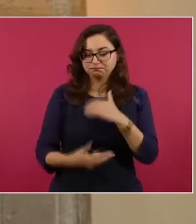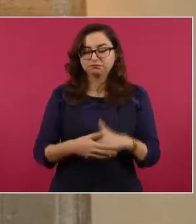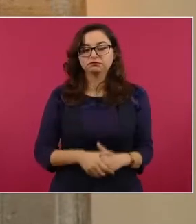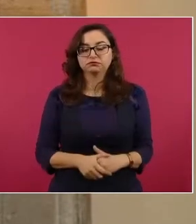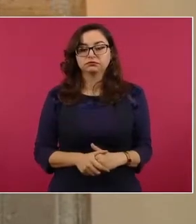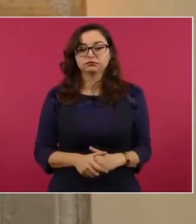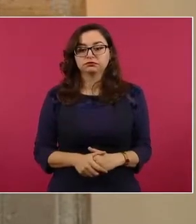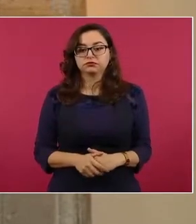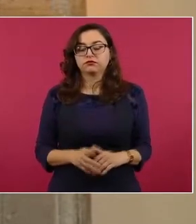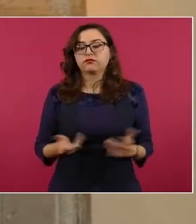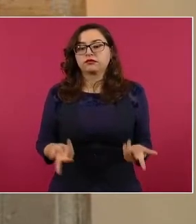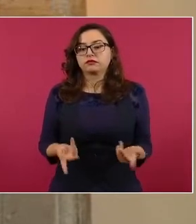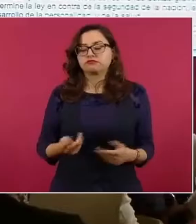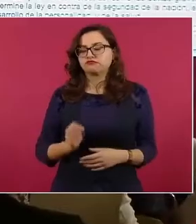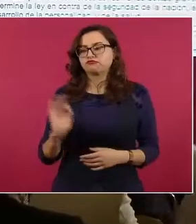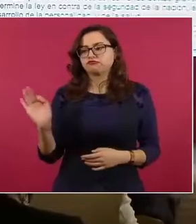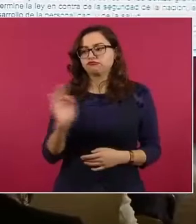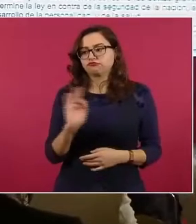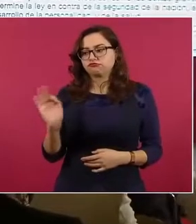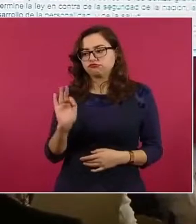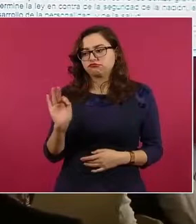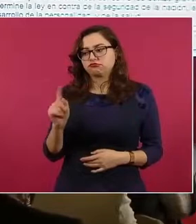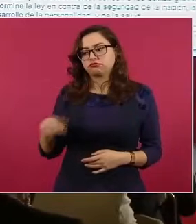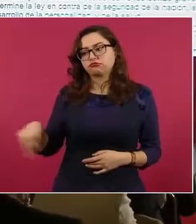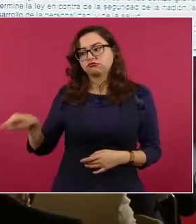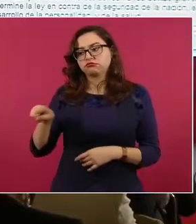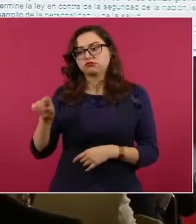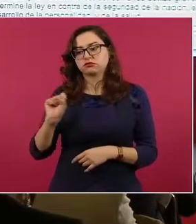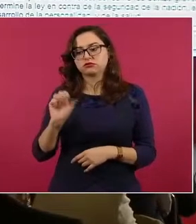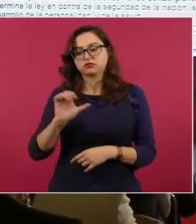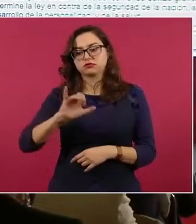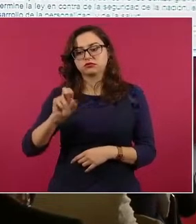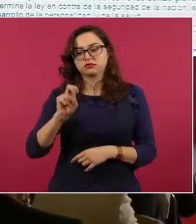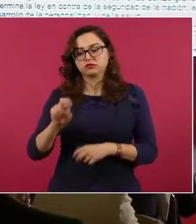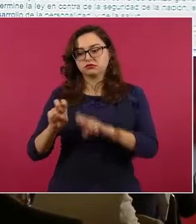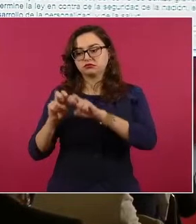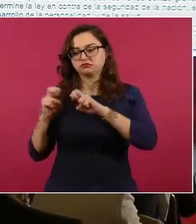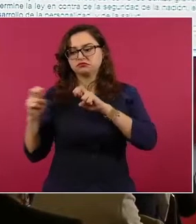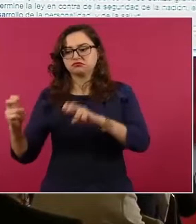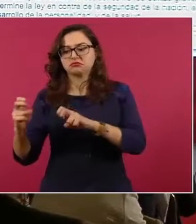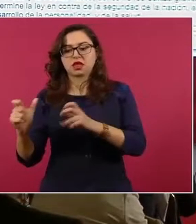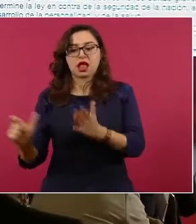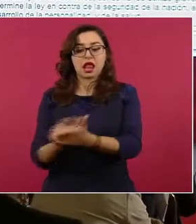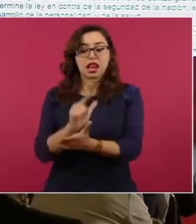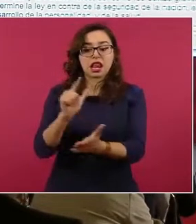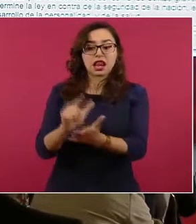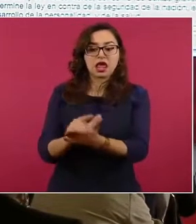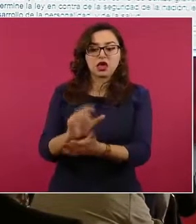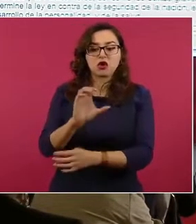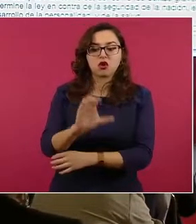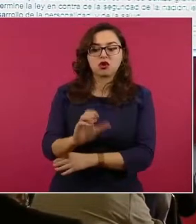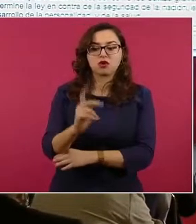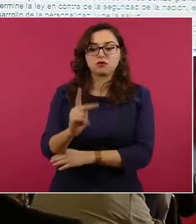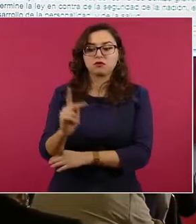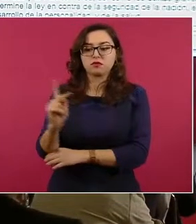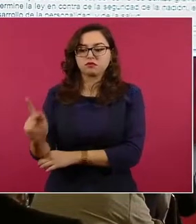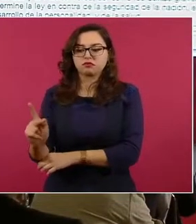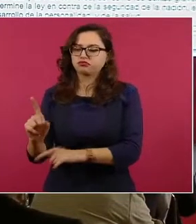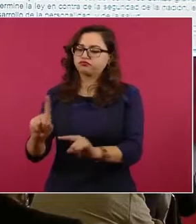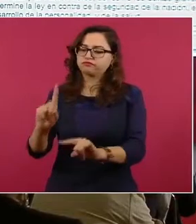invalidar, inaplicar o dejar sin efecto este artículo del Código de Procedimientos,